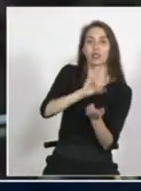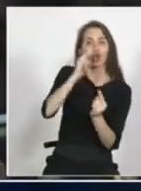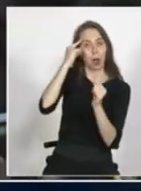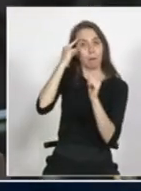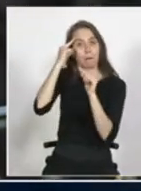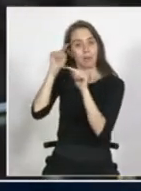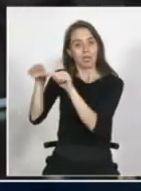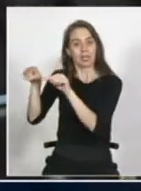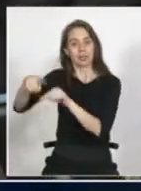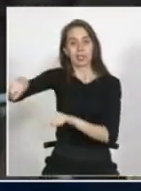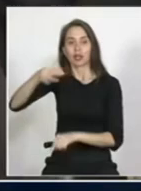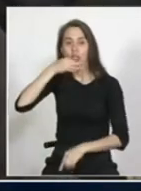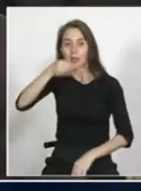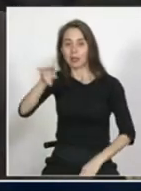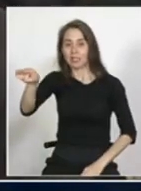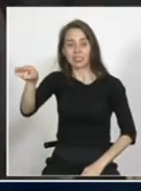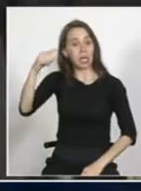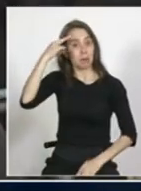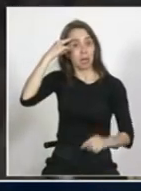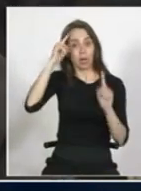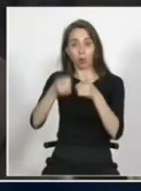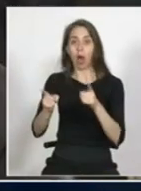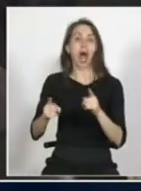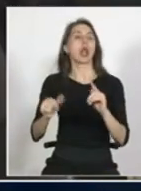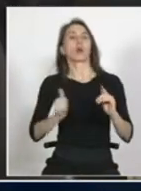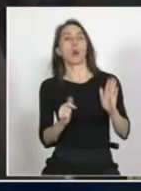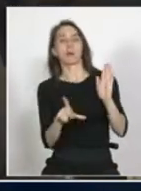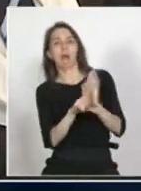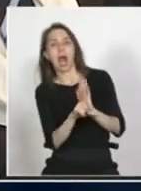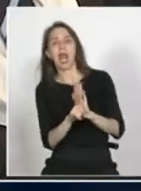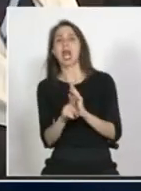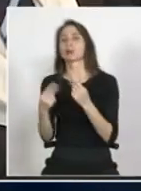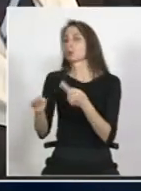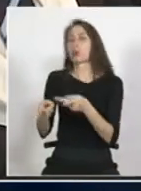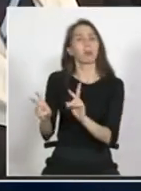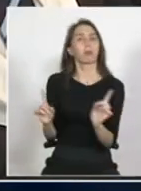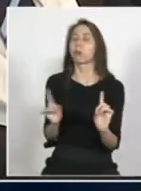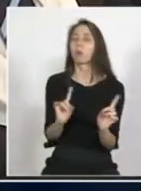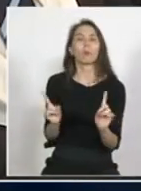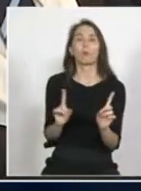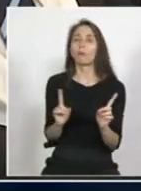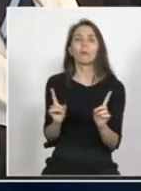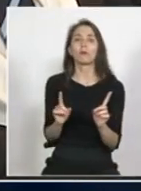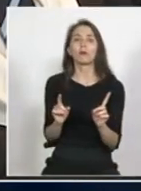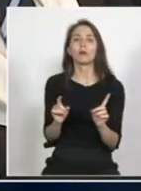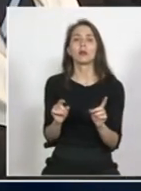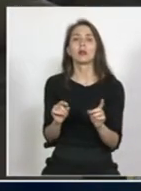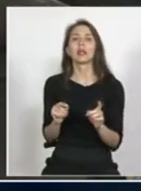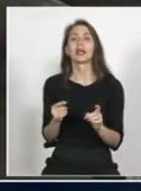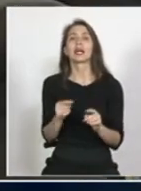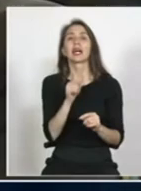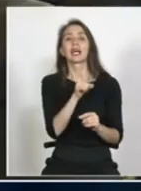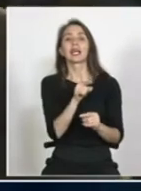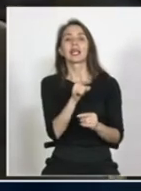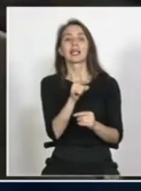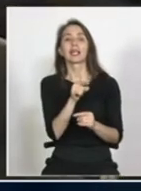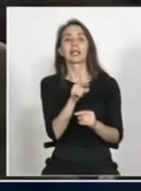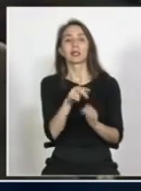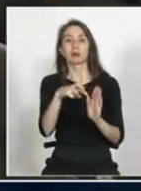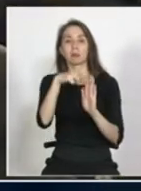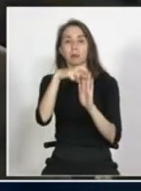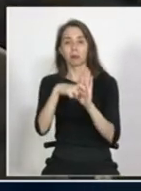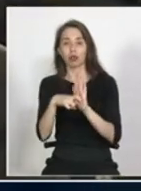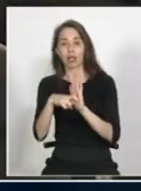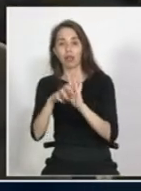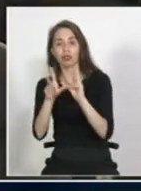dice acá Patricio la legalidad el derecho no es ¿qué función cumple para el proyecto